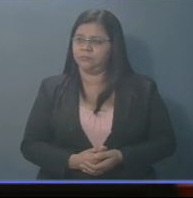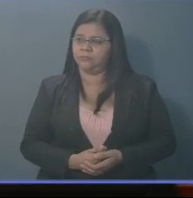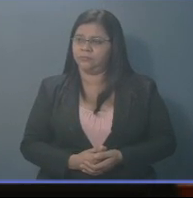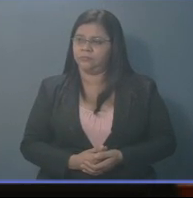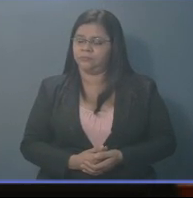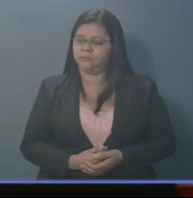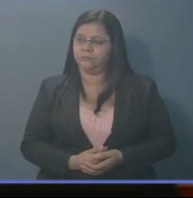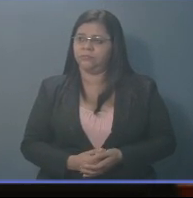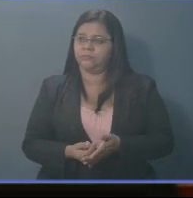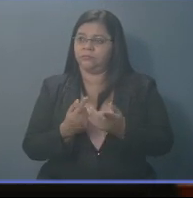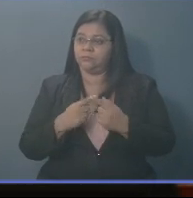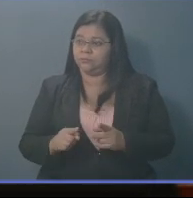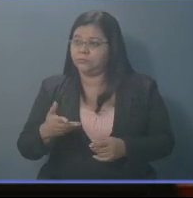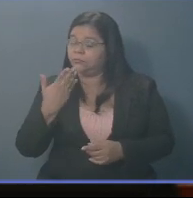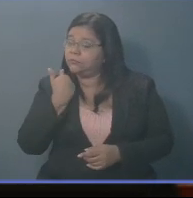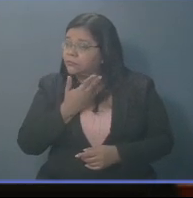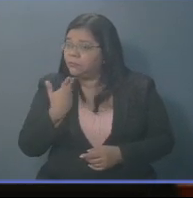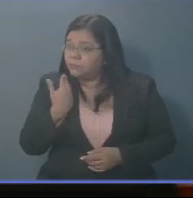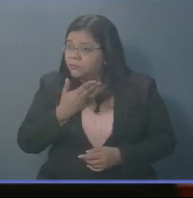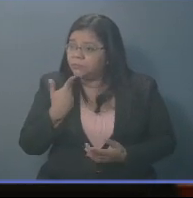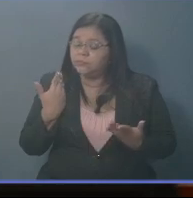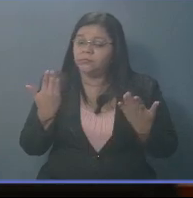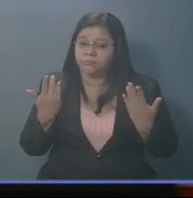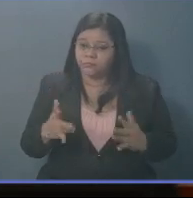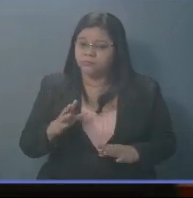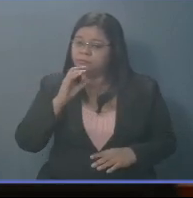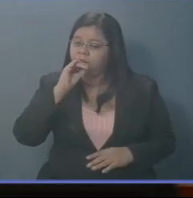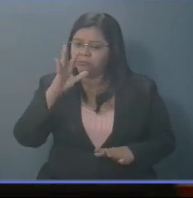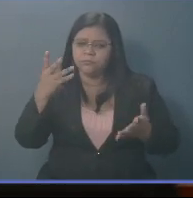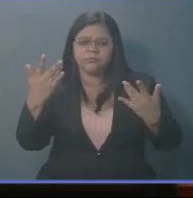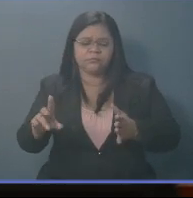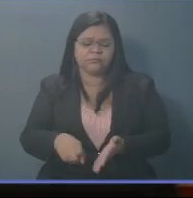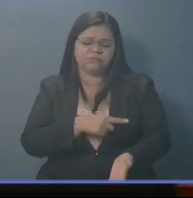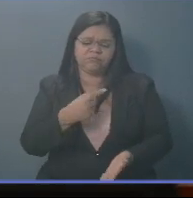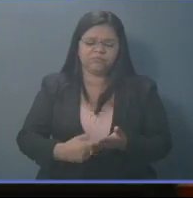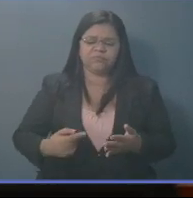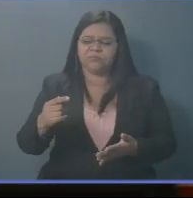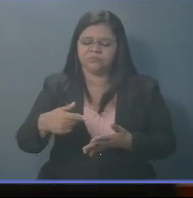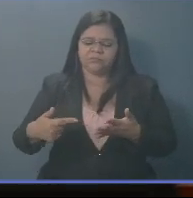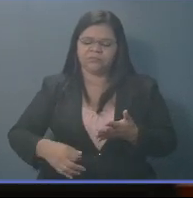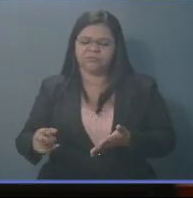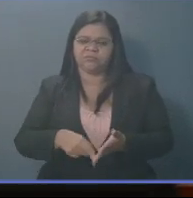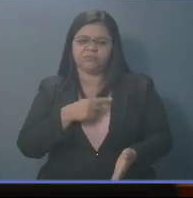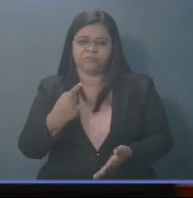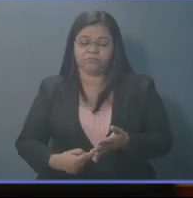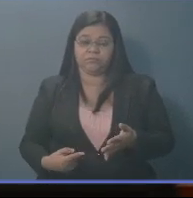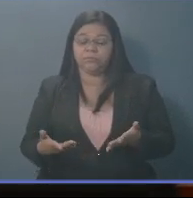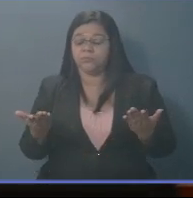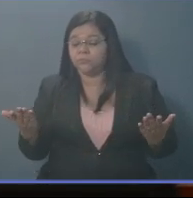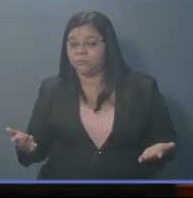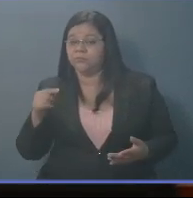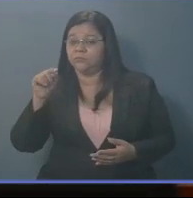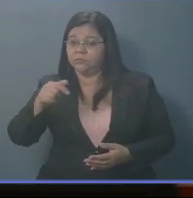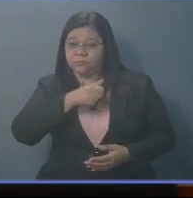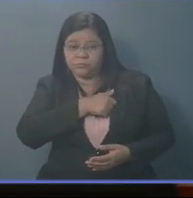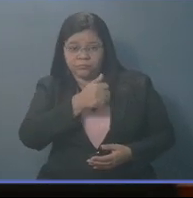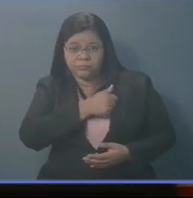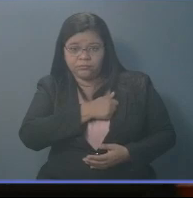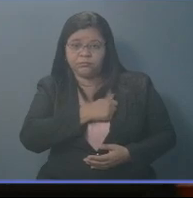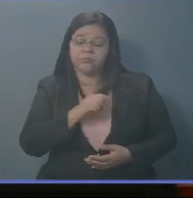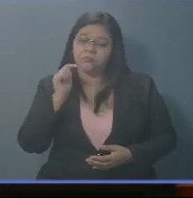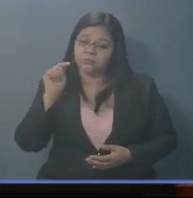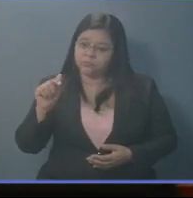Pero ¿qué ocurre si ya anunció que la vetará? Es él el responsable y él será